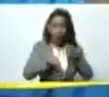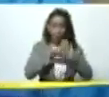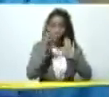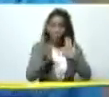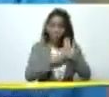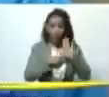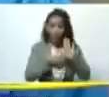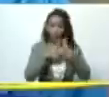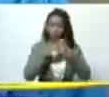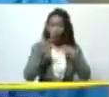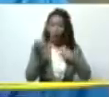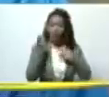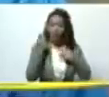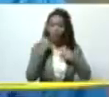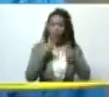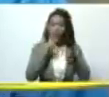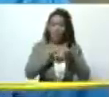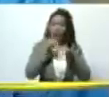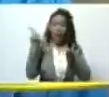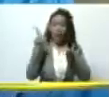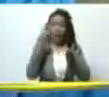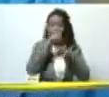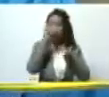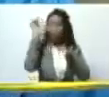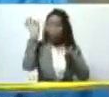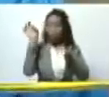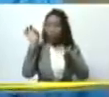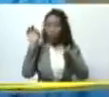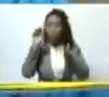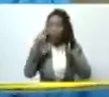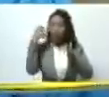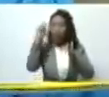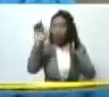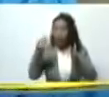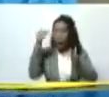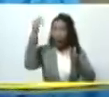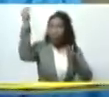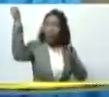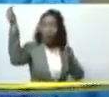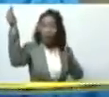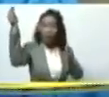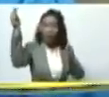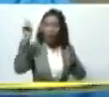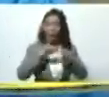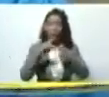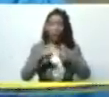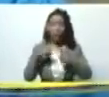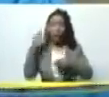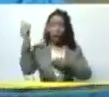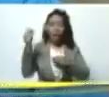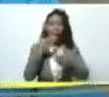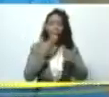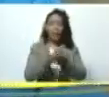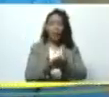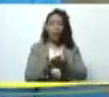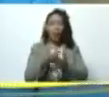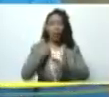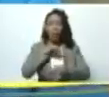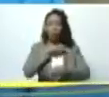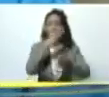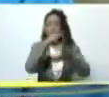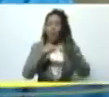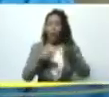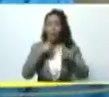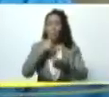todo lo que nos falta para llegar a ese 100% y exportar exportar a unos mercados que ya están pidiendo nuestros productos que fueron